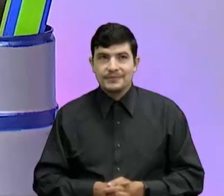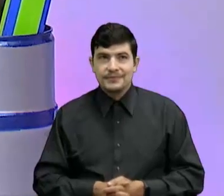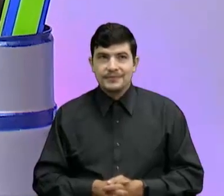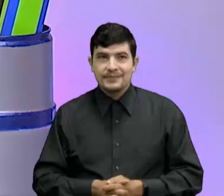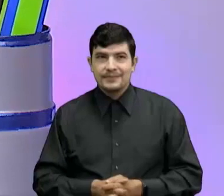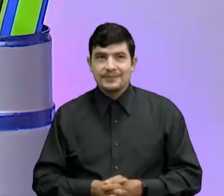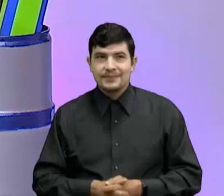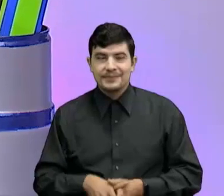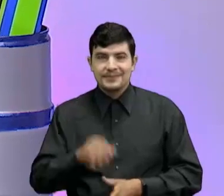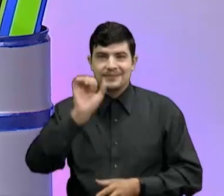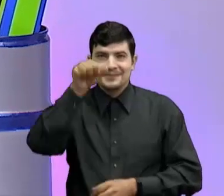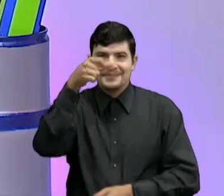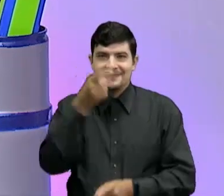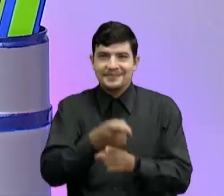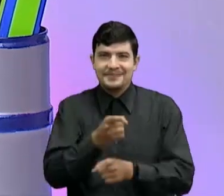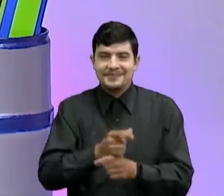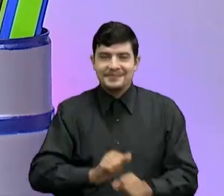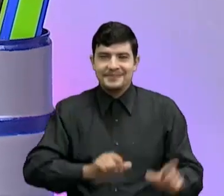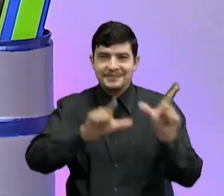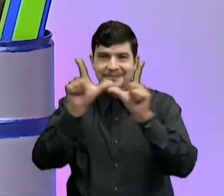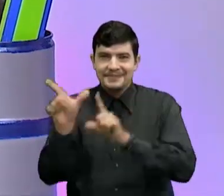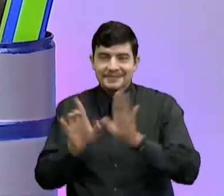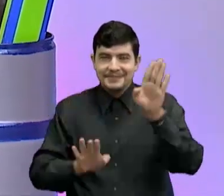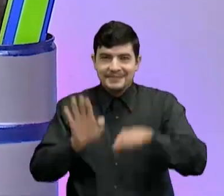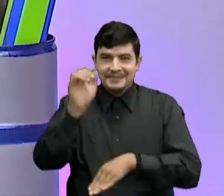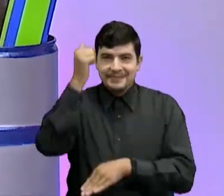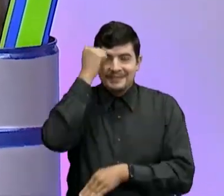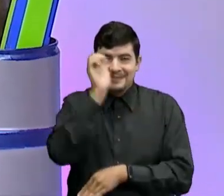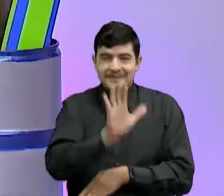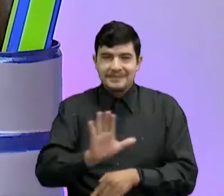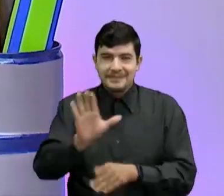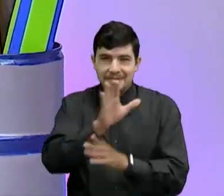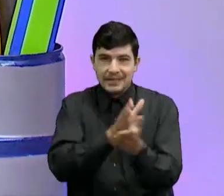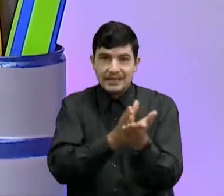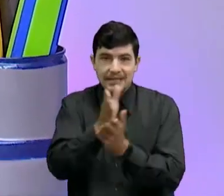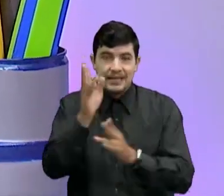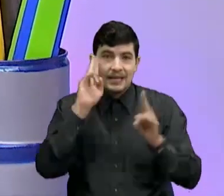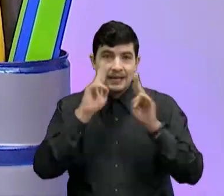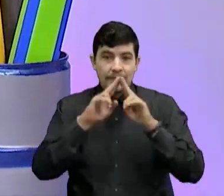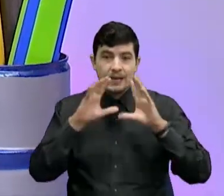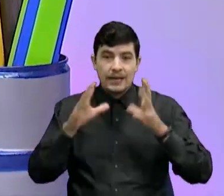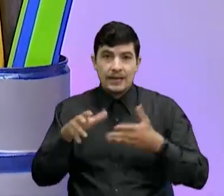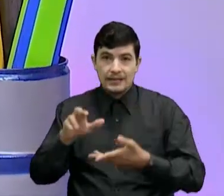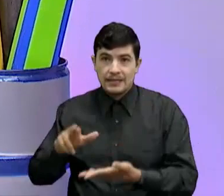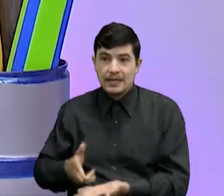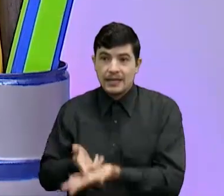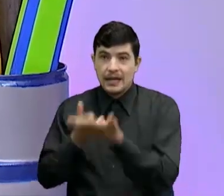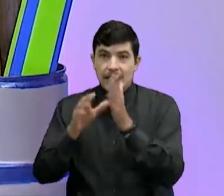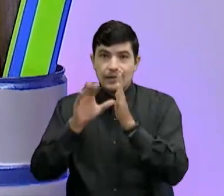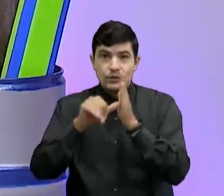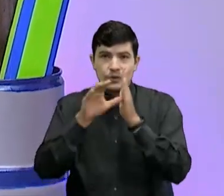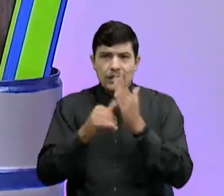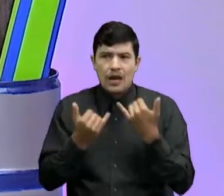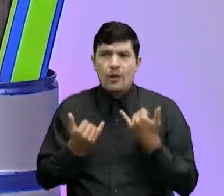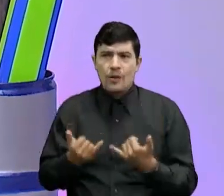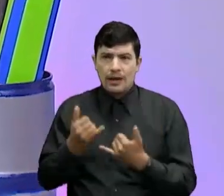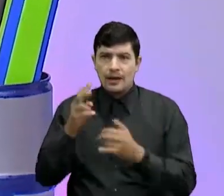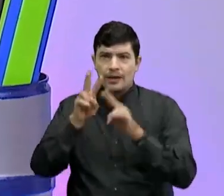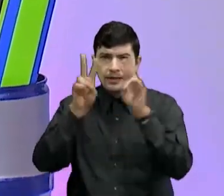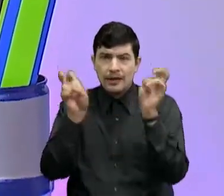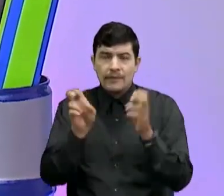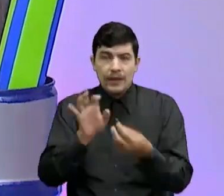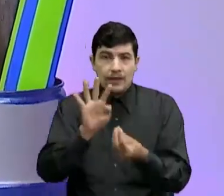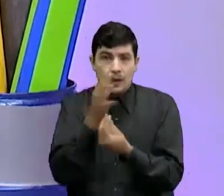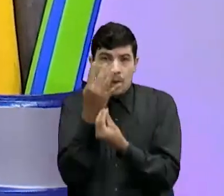Muy bien chiquillos Se presenta Profe que están conectados Con nuestra clase de refuerzo en ciencias sociales A continuación hablamos